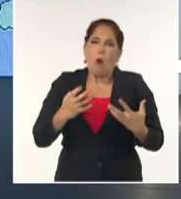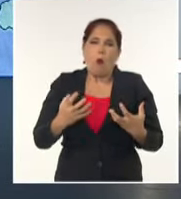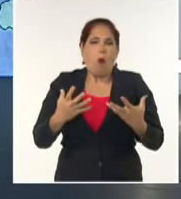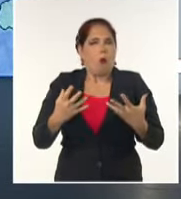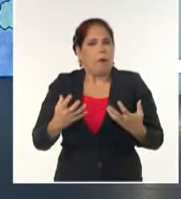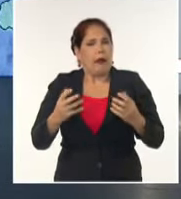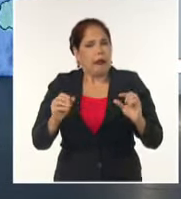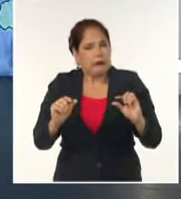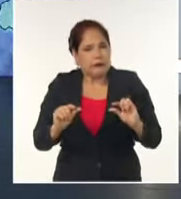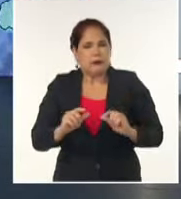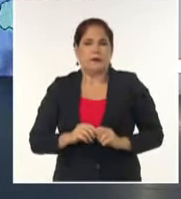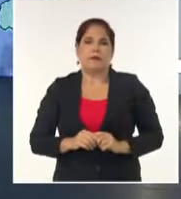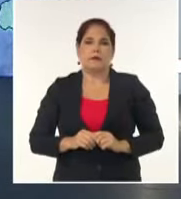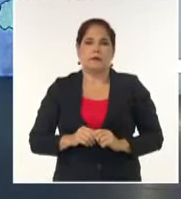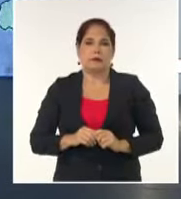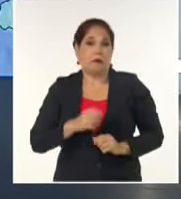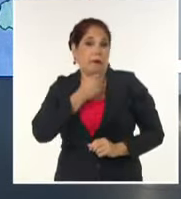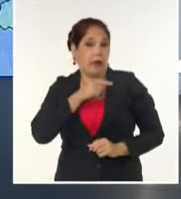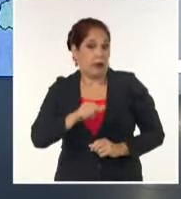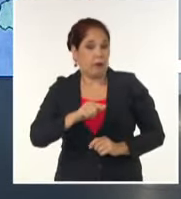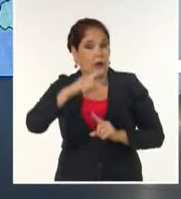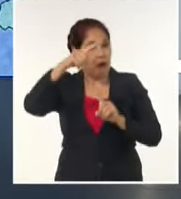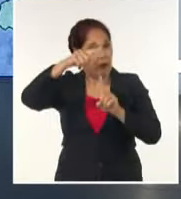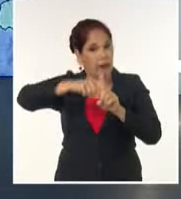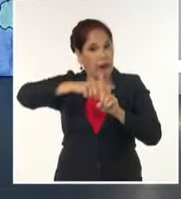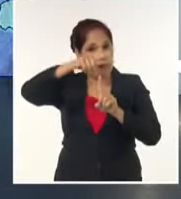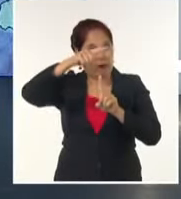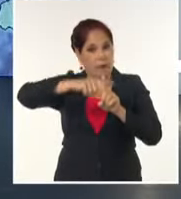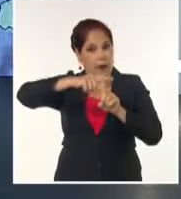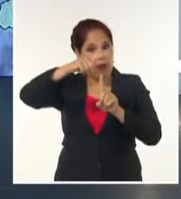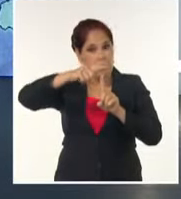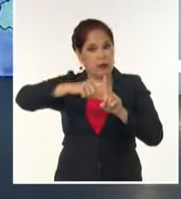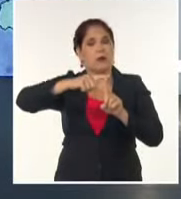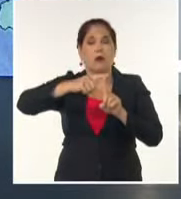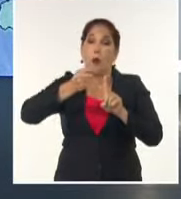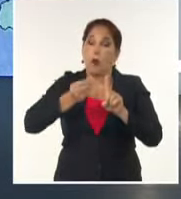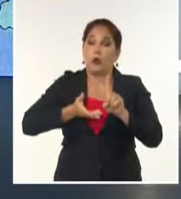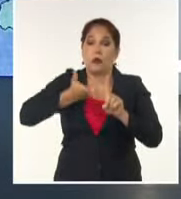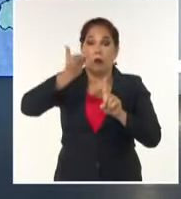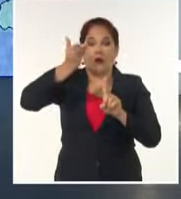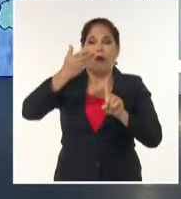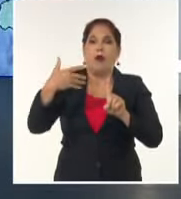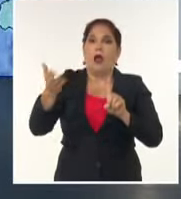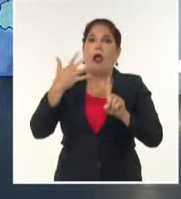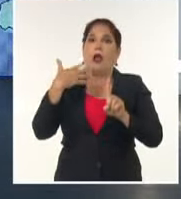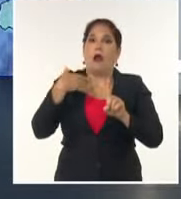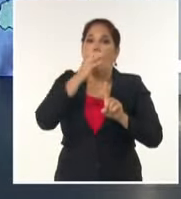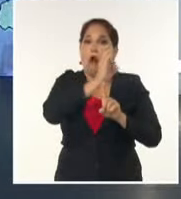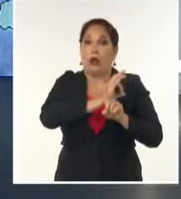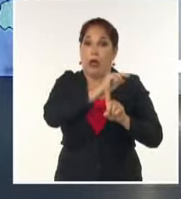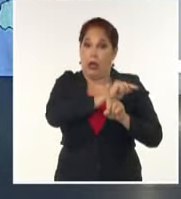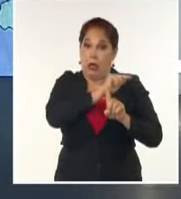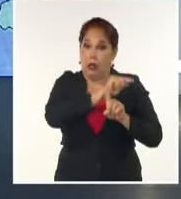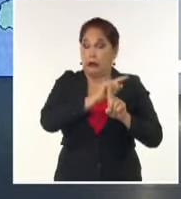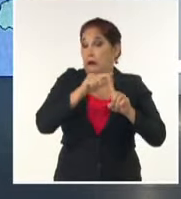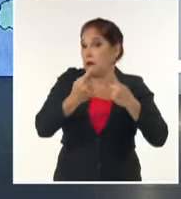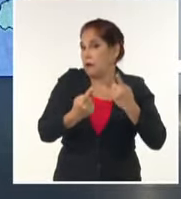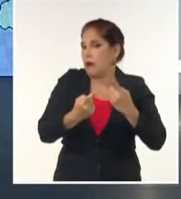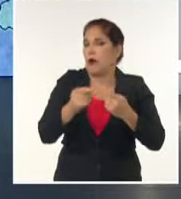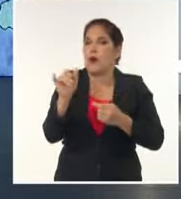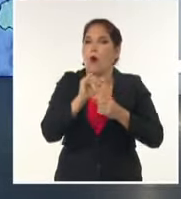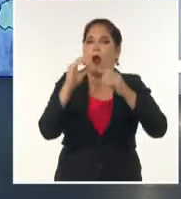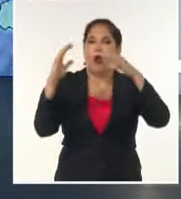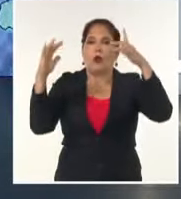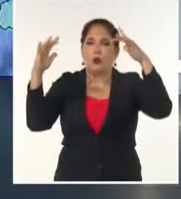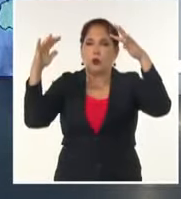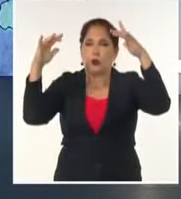precipitaciones. En el caso de las temperaturas, pues sí da lugar a que se eleven un poco, sobre todo en la parte oriental del país, producto del predominio de esta poca